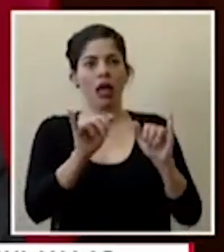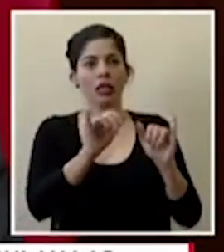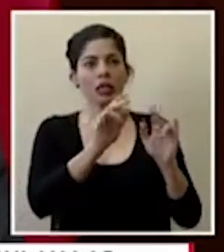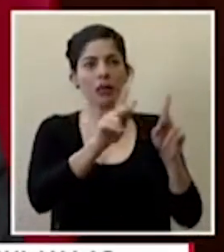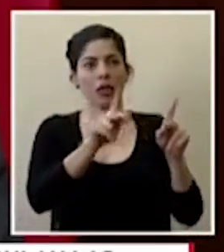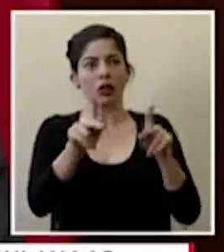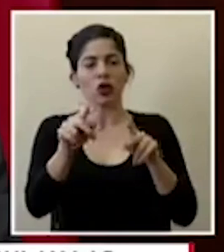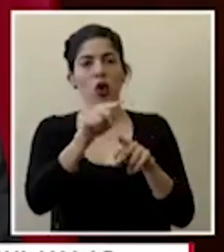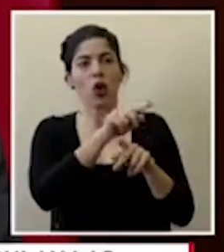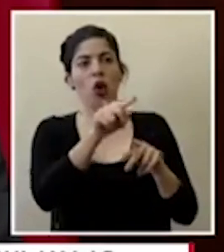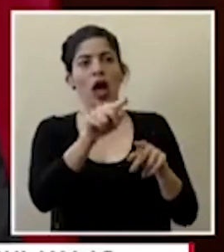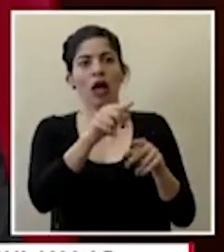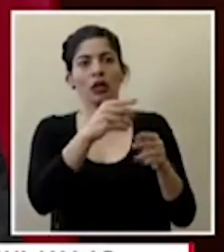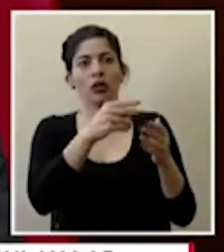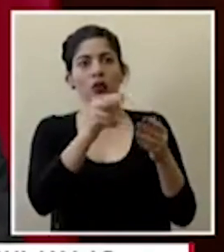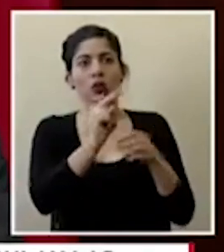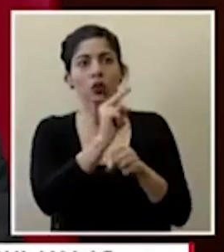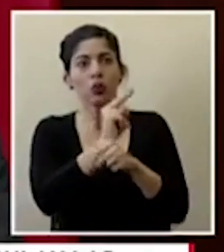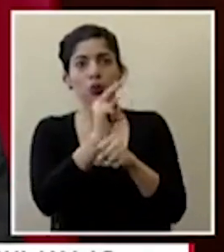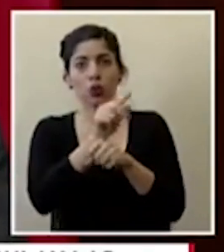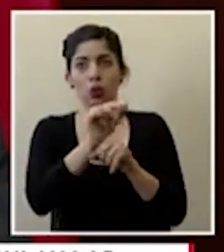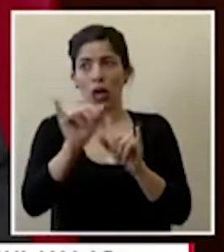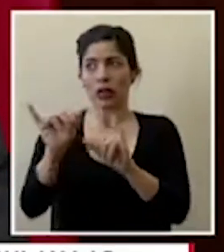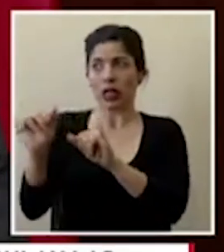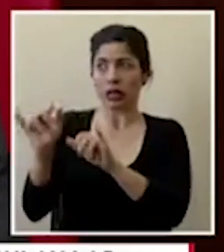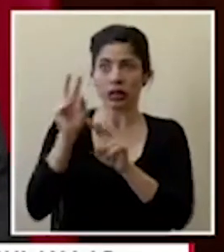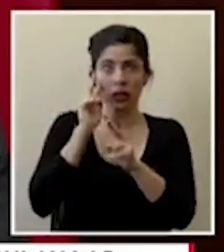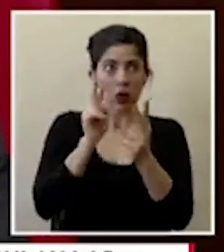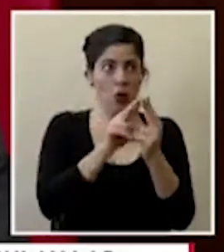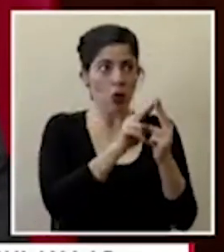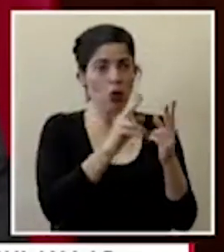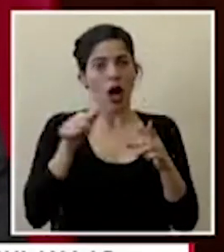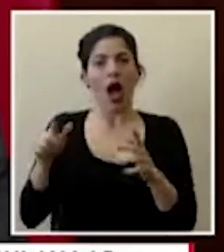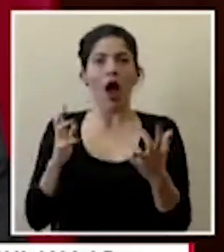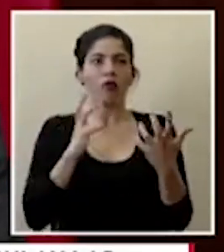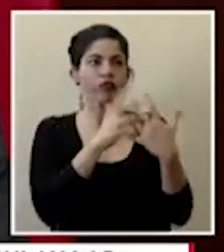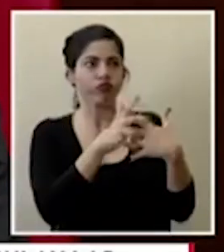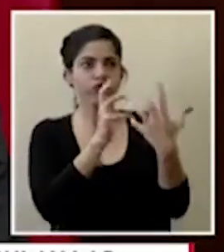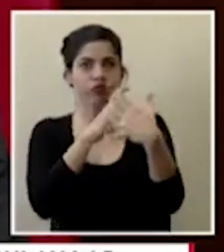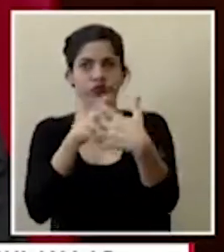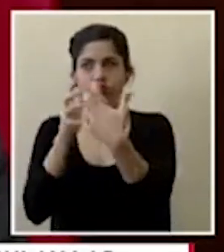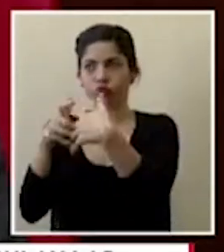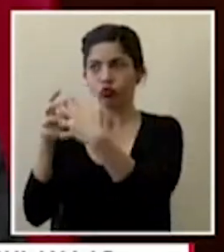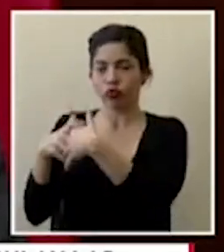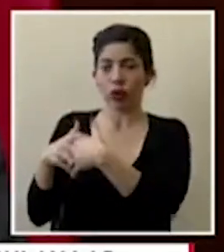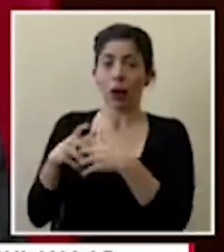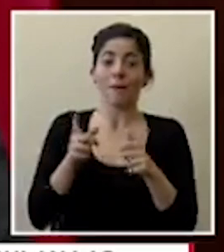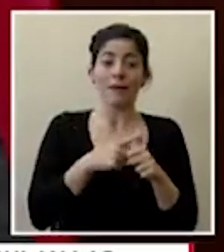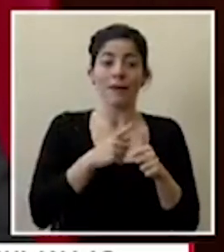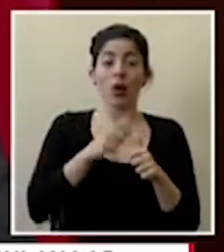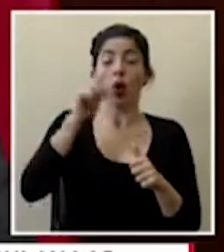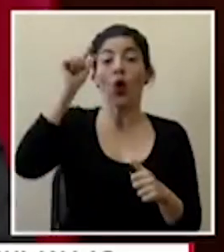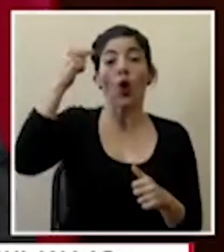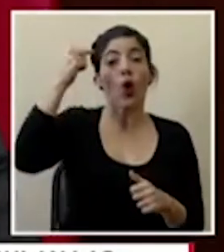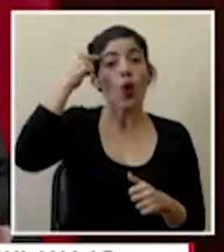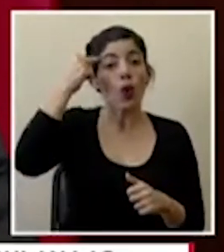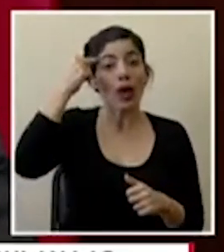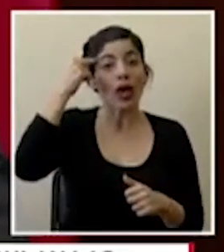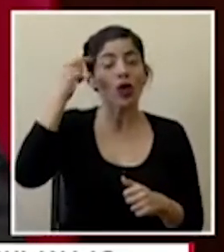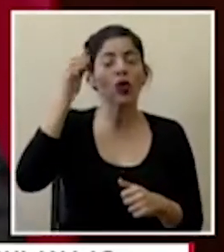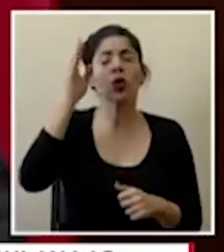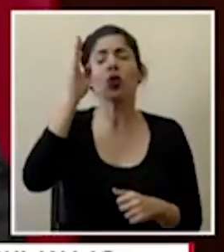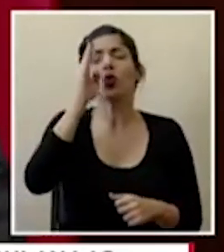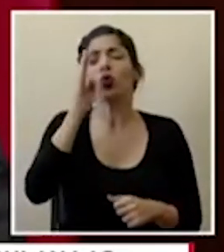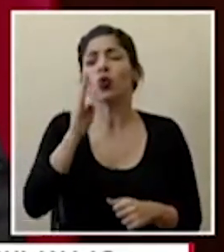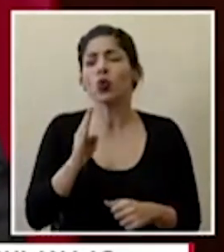consumo y sobre todo bajo dos elementos muy importantes uno el gobierno de la república nunca